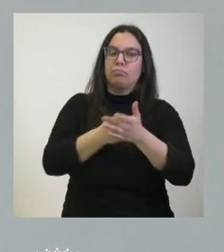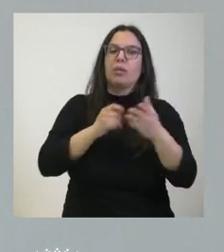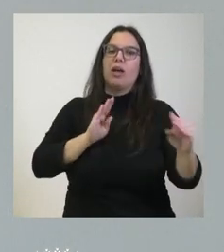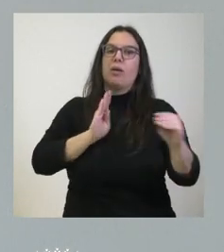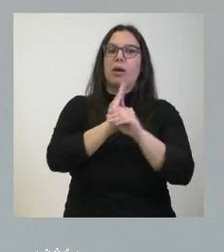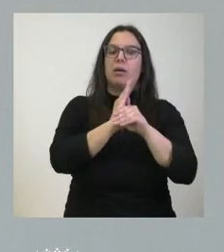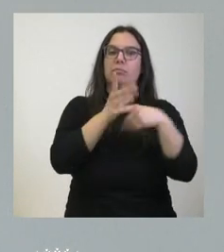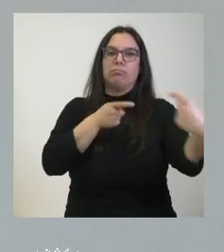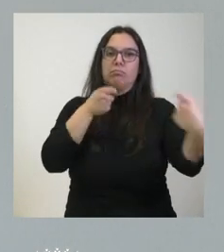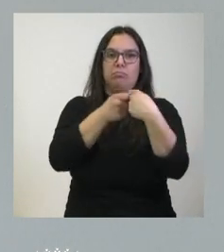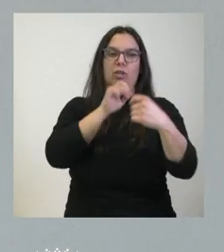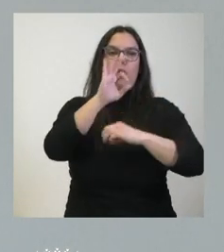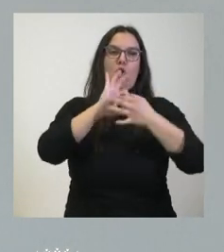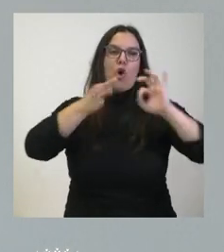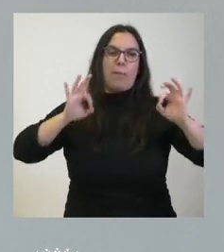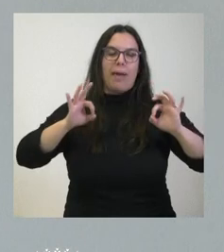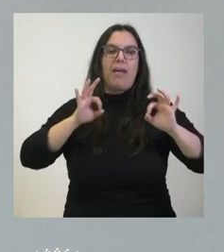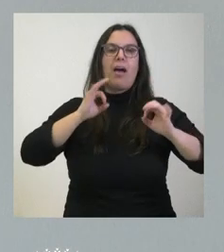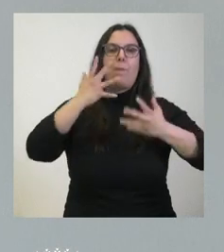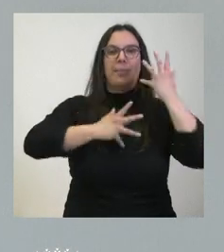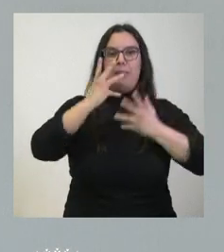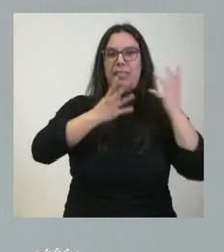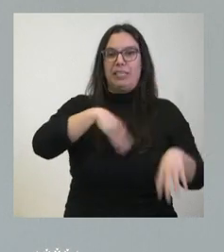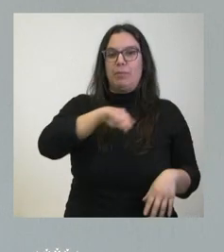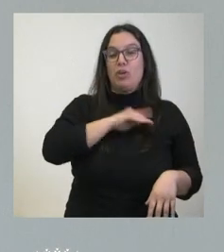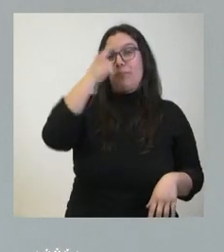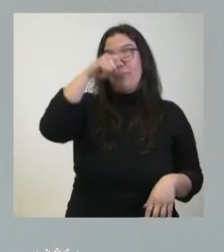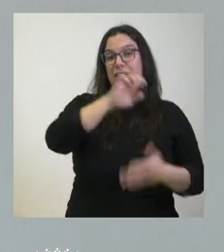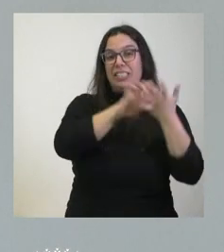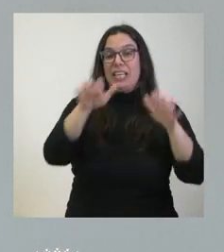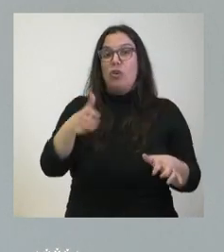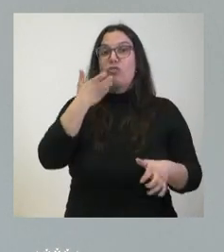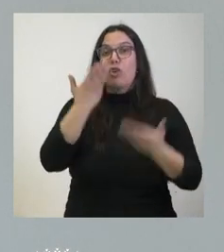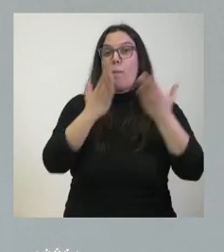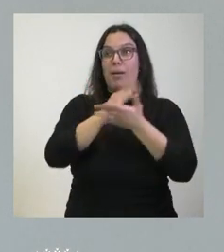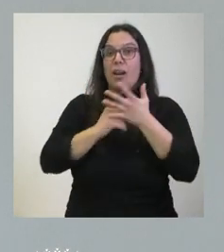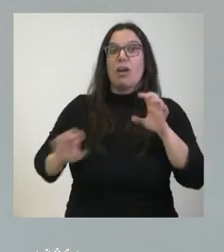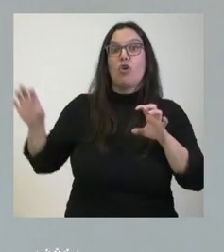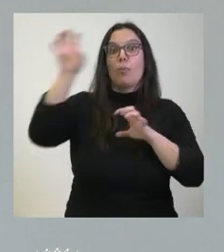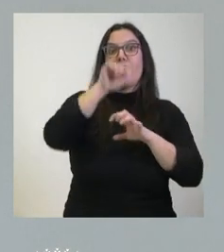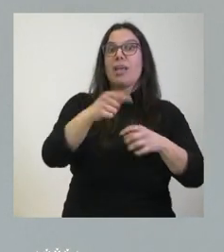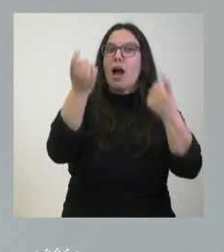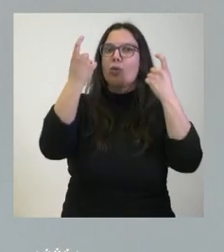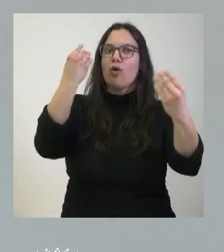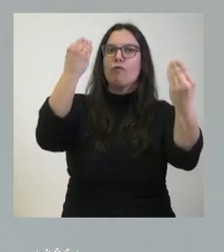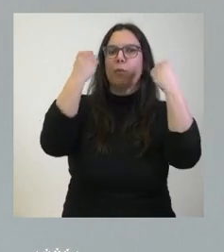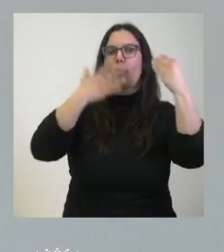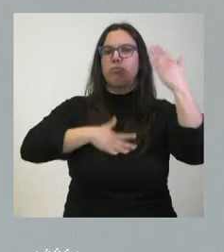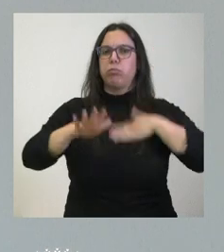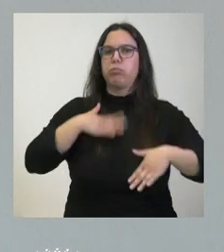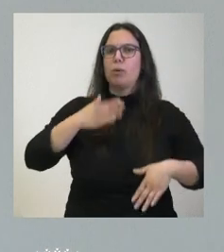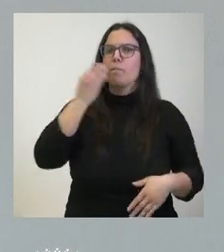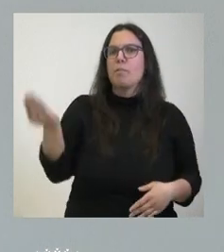Olimpiada Matemática Española recuerdan ustedes que Castellón está entre las comunidades autónomas donde los alumnos tienen una mejor formación y cualificación